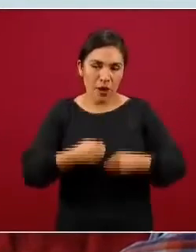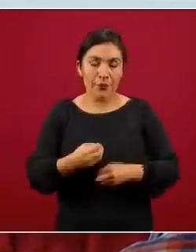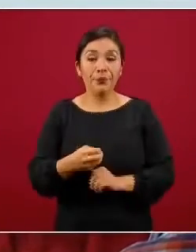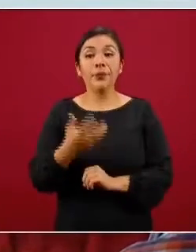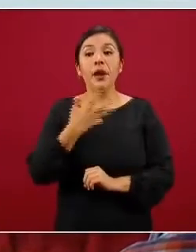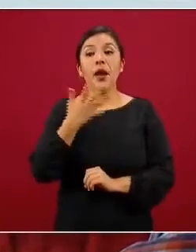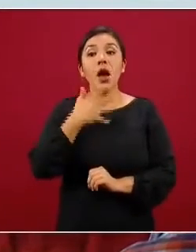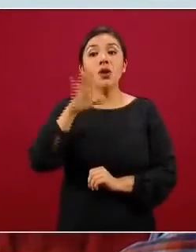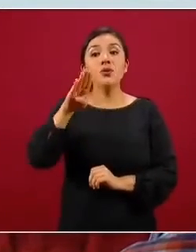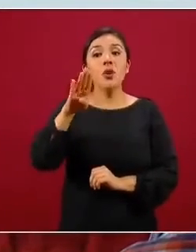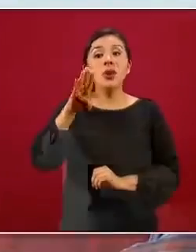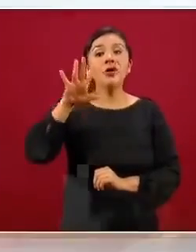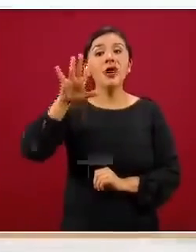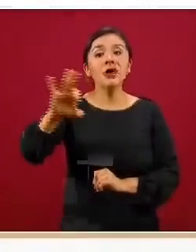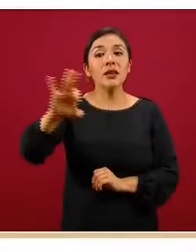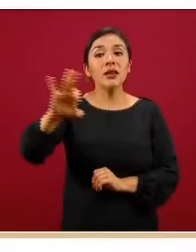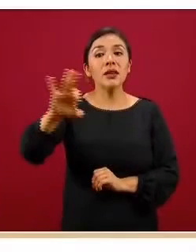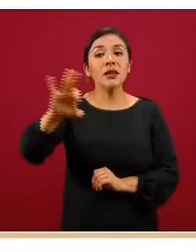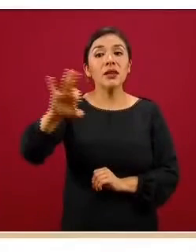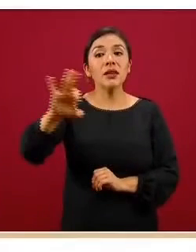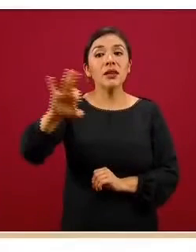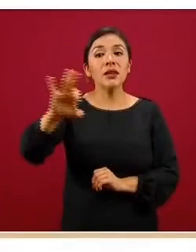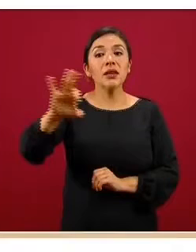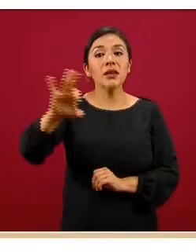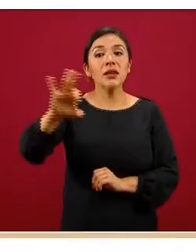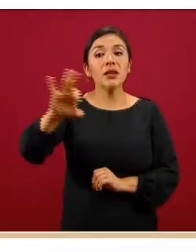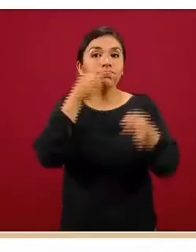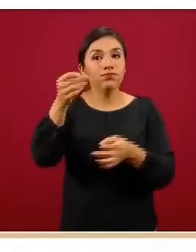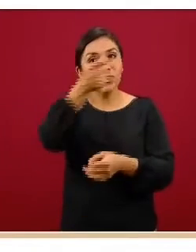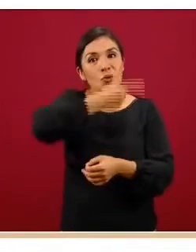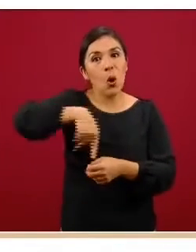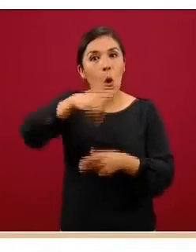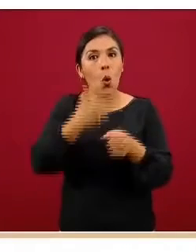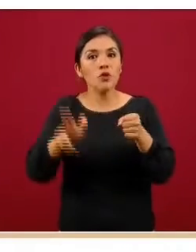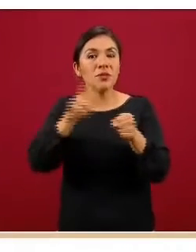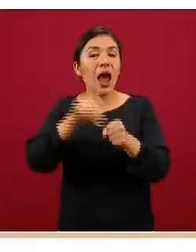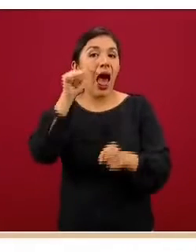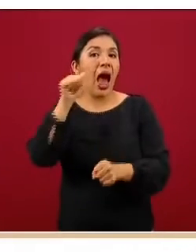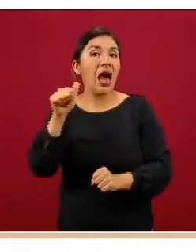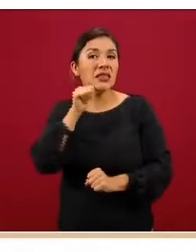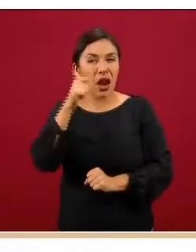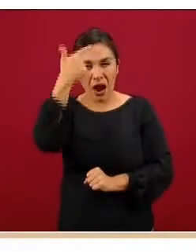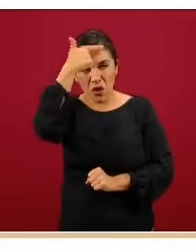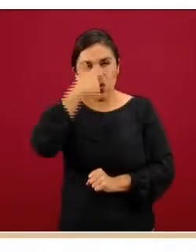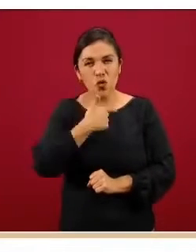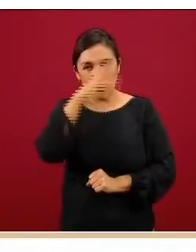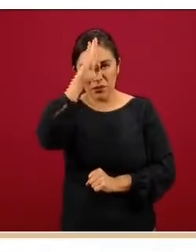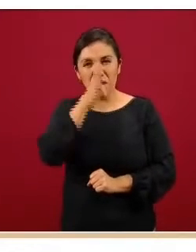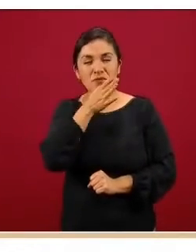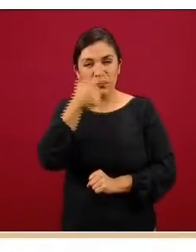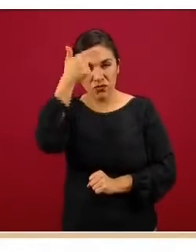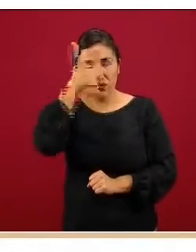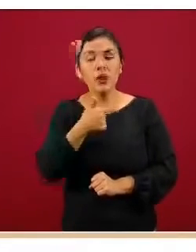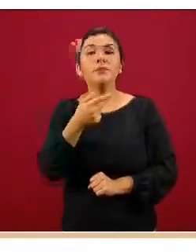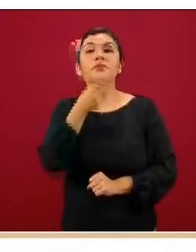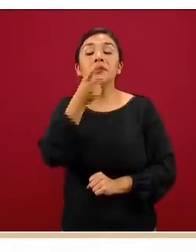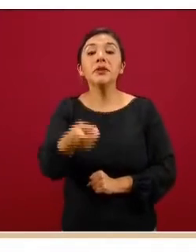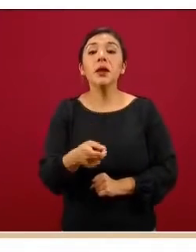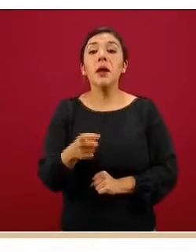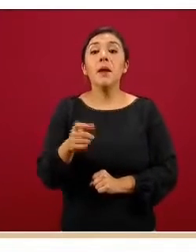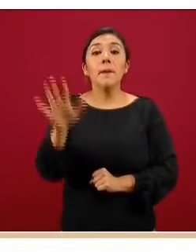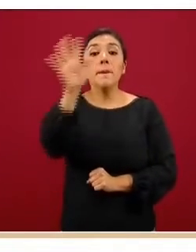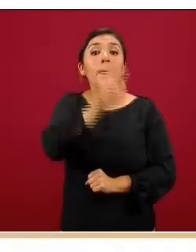% fue la tasa de notificación del corte de ayer a la medianoche, que nos dice que de las 22